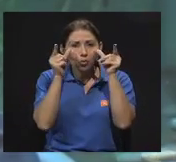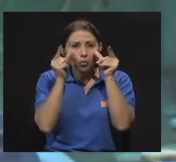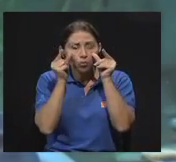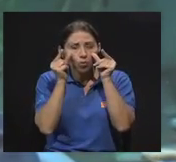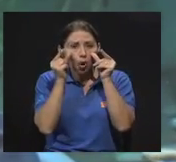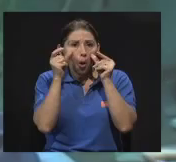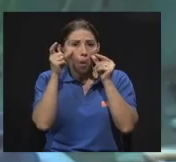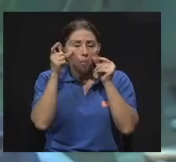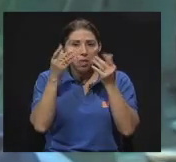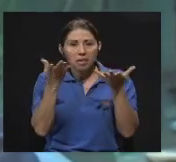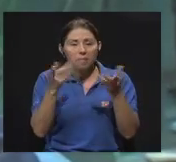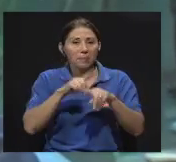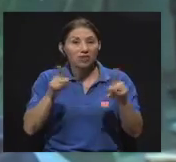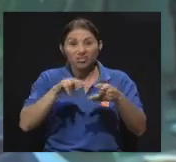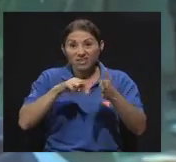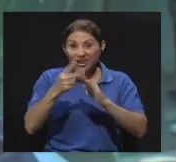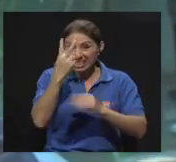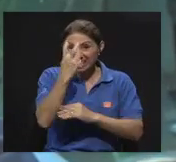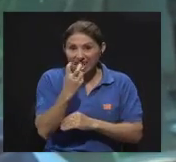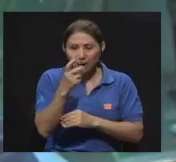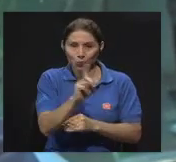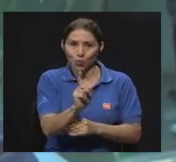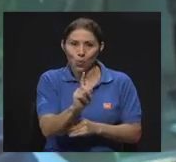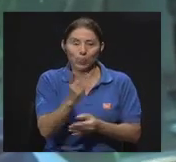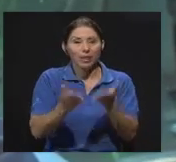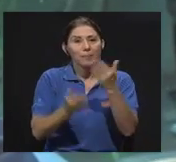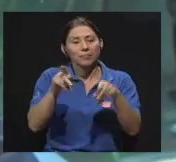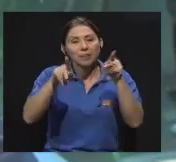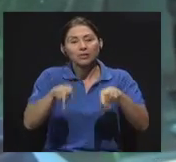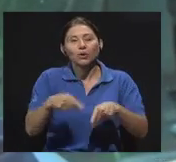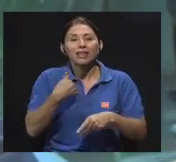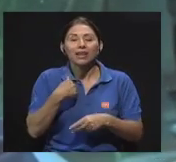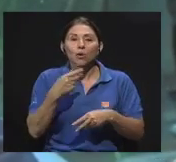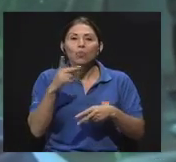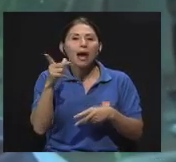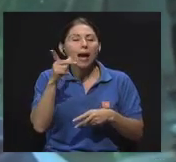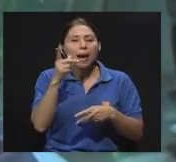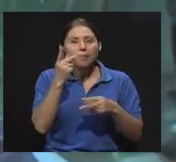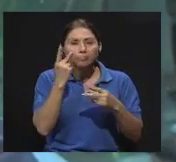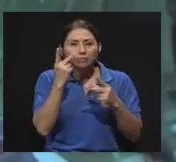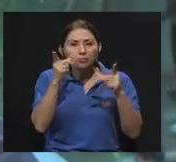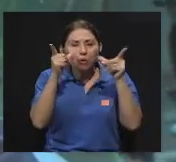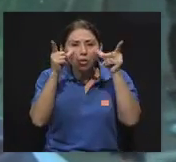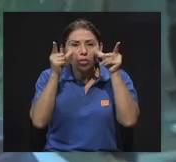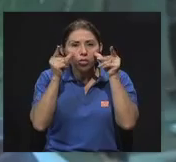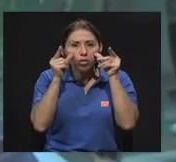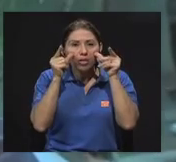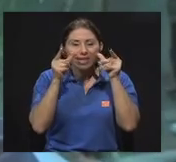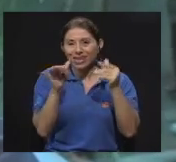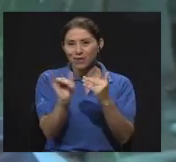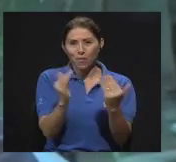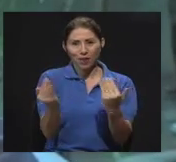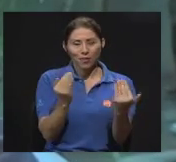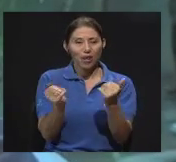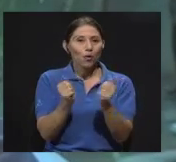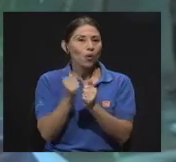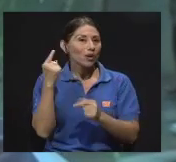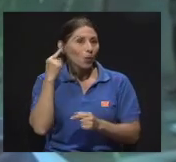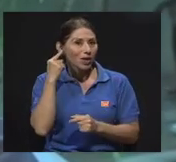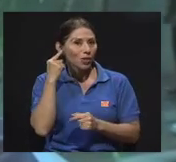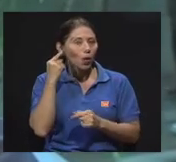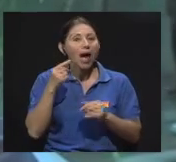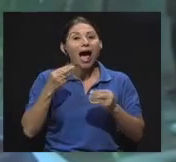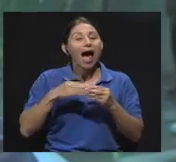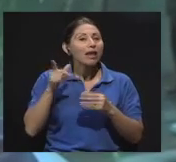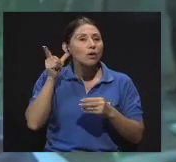son ciegos, tienen una pérdida auditiva leve, perdón, visual leve, en el caso del oído sucede lo mismo. Tenemos pérdidas que van desde